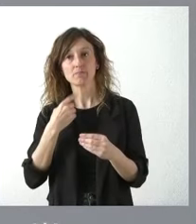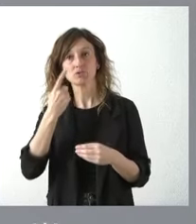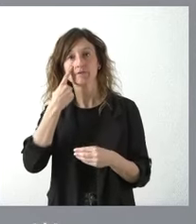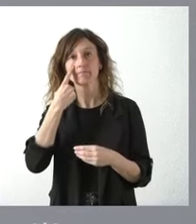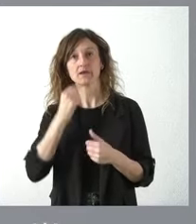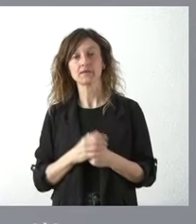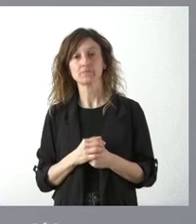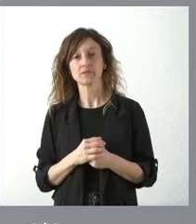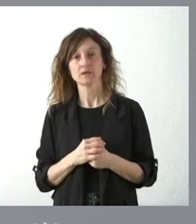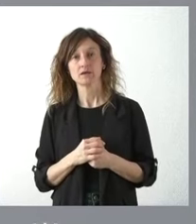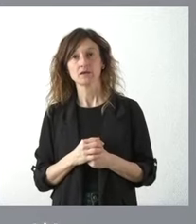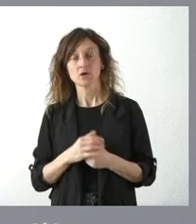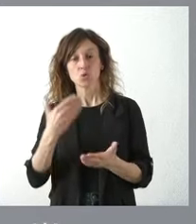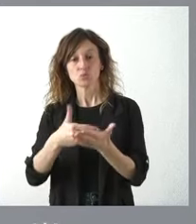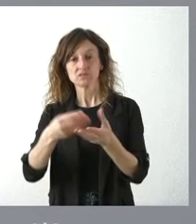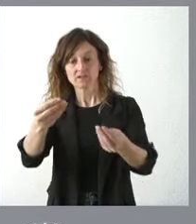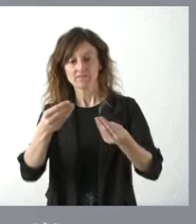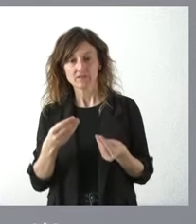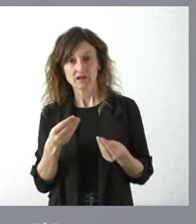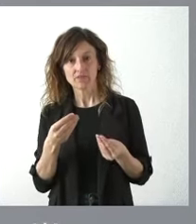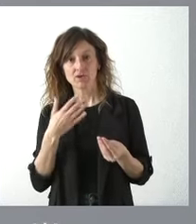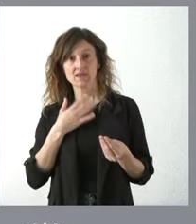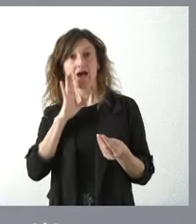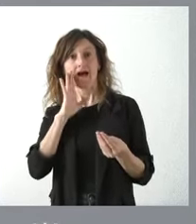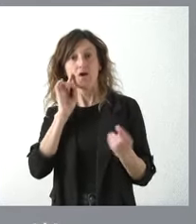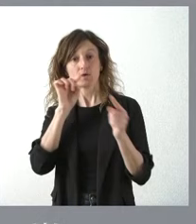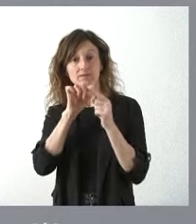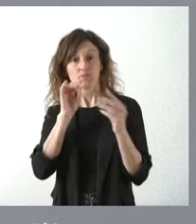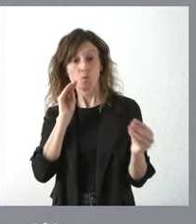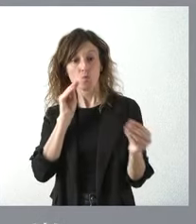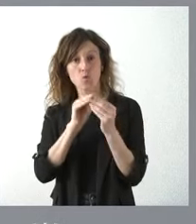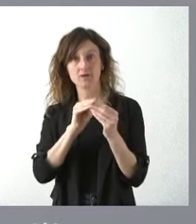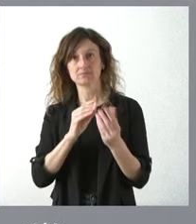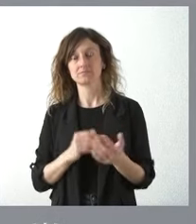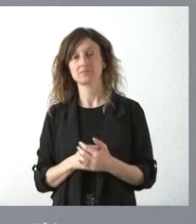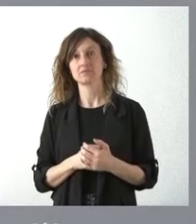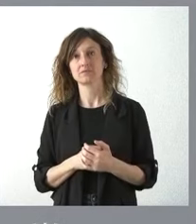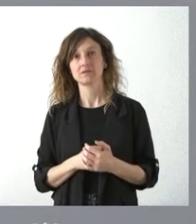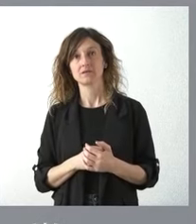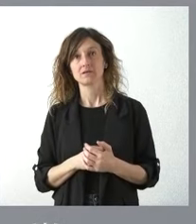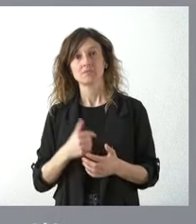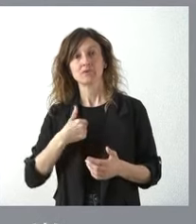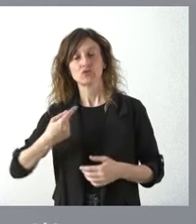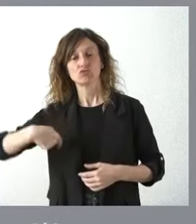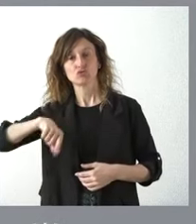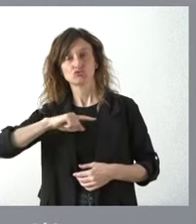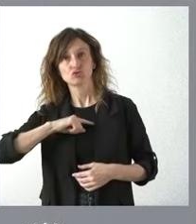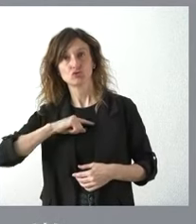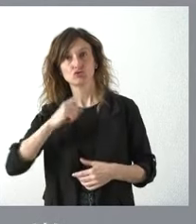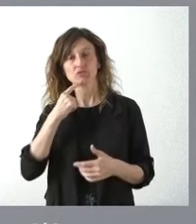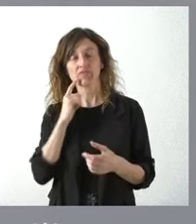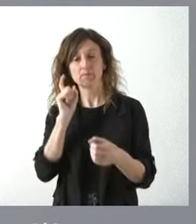justificaciones que se nos entregan es para la finalidad que se otorgó para esa subvención pero eso no suponga que nosotros intervenimos